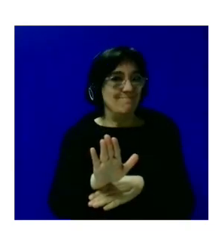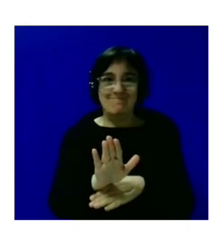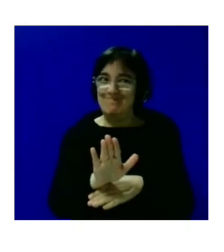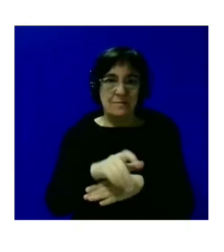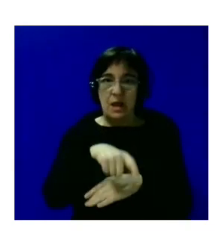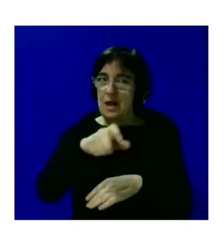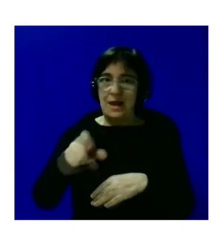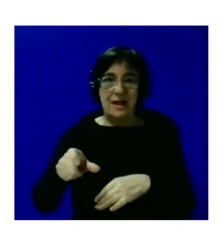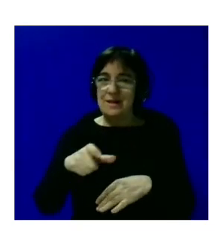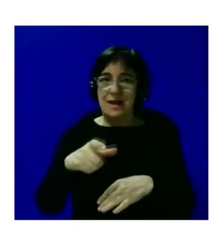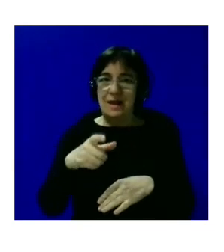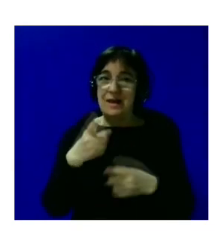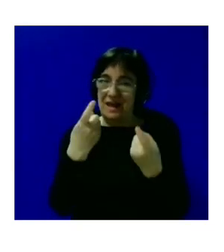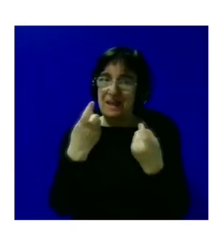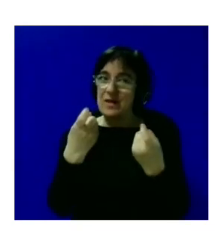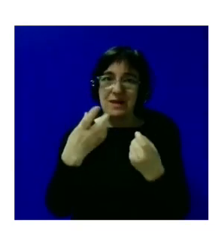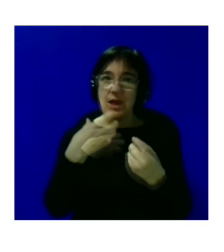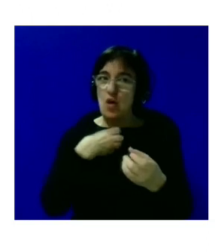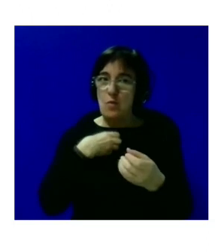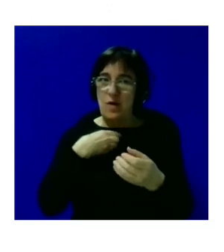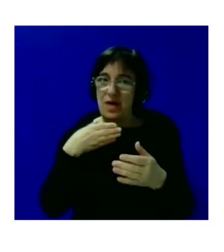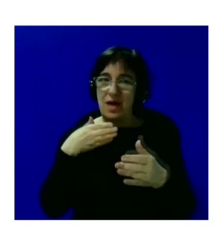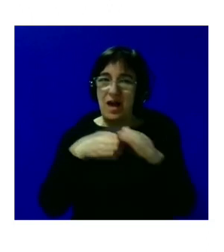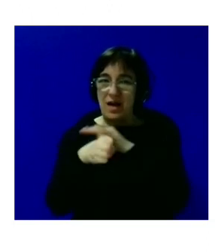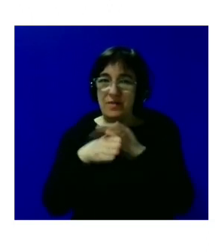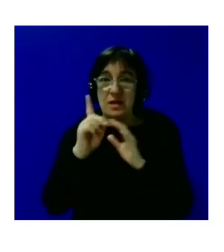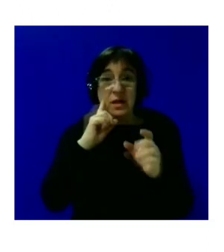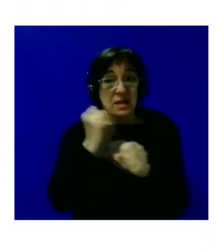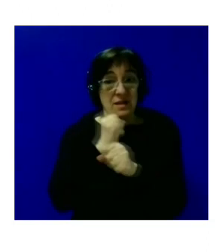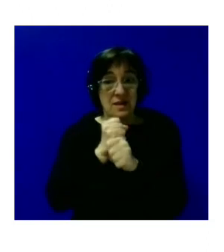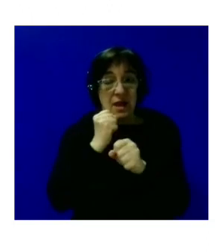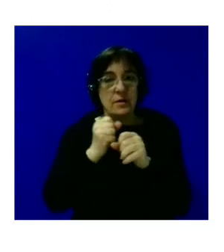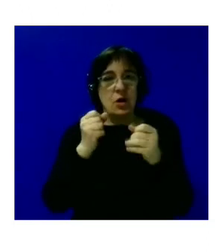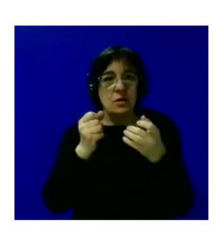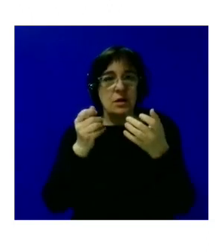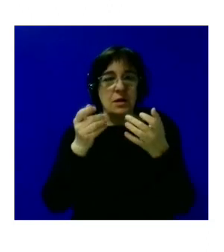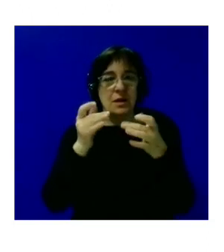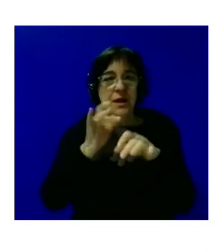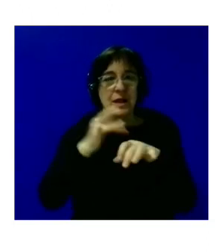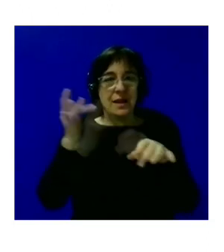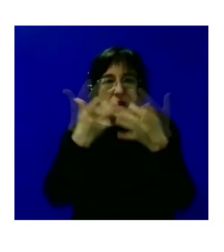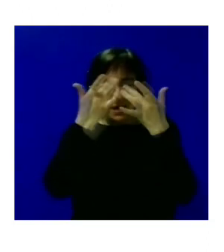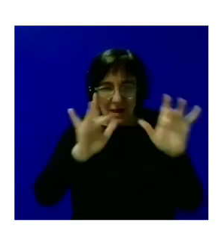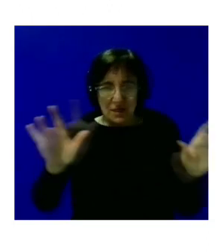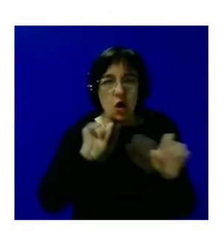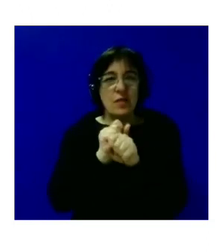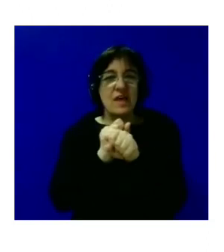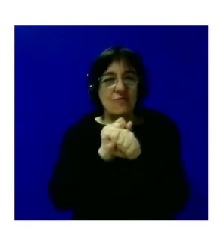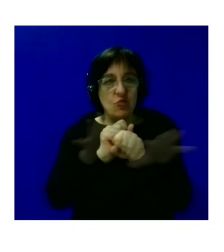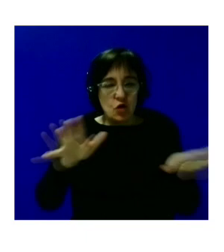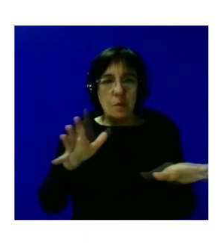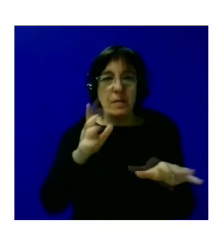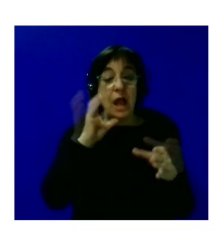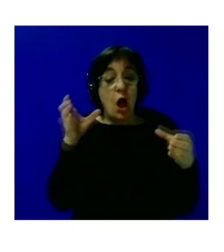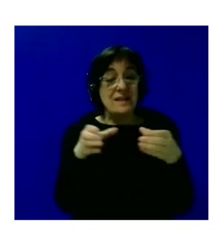la gente que lo precisaría entonces me parece que las tareas que tenéis que hacer de sensibilización respecto a la difusión para que los